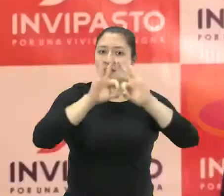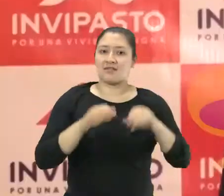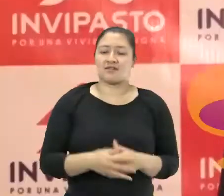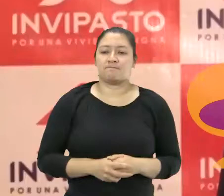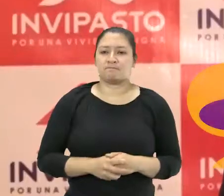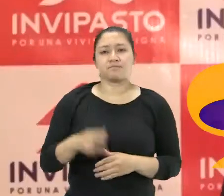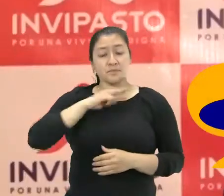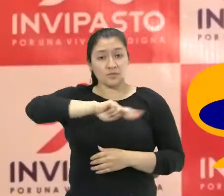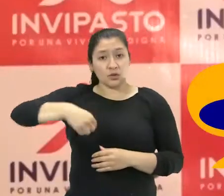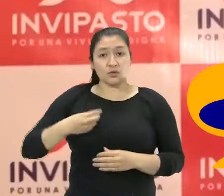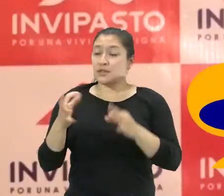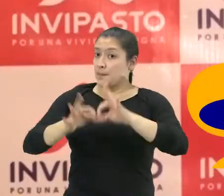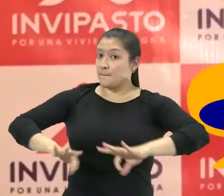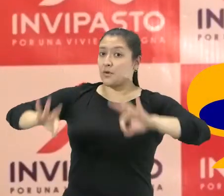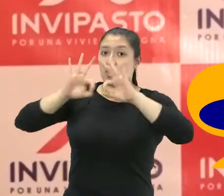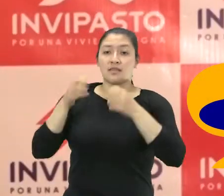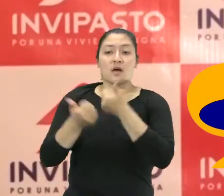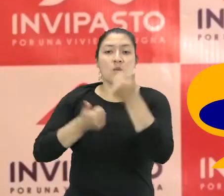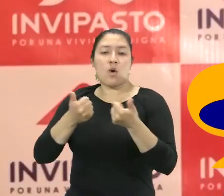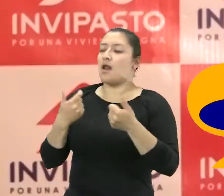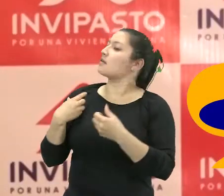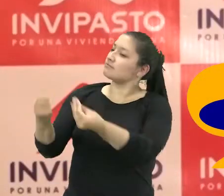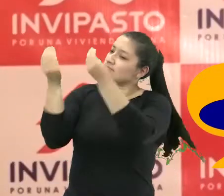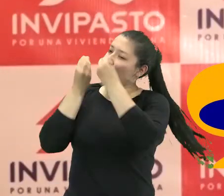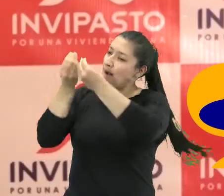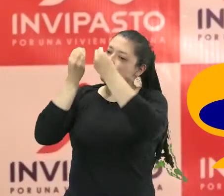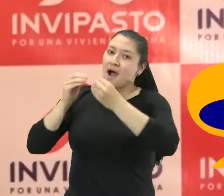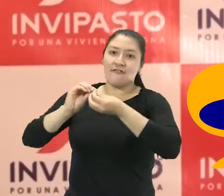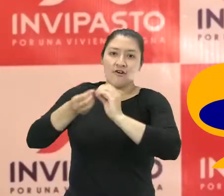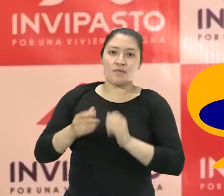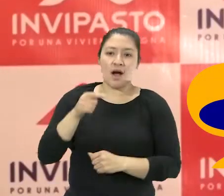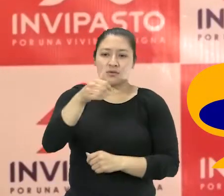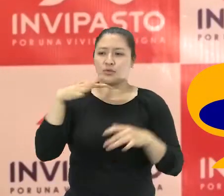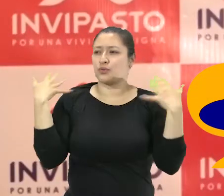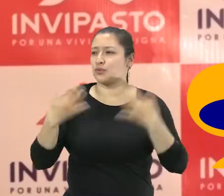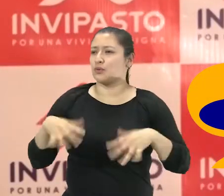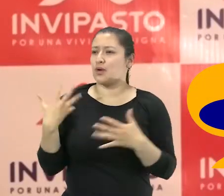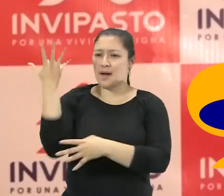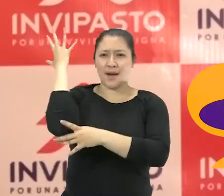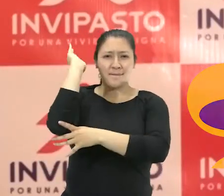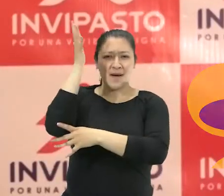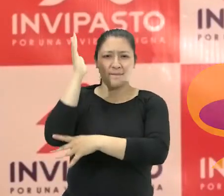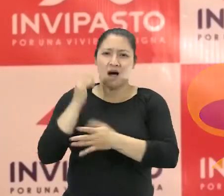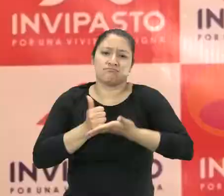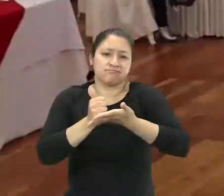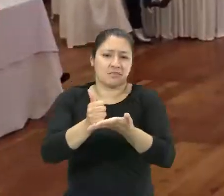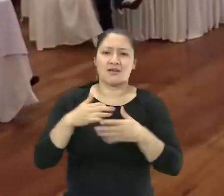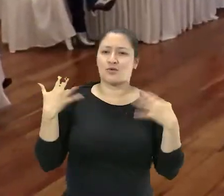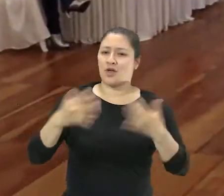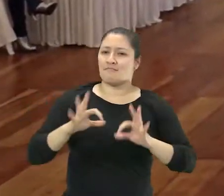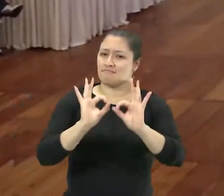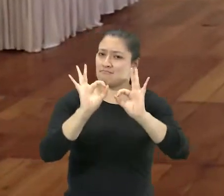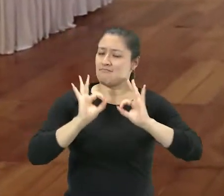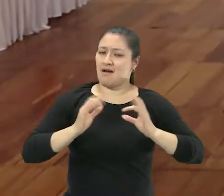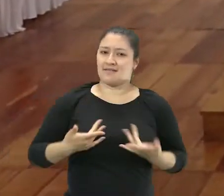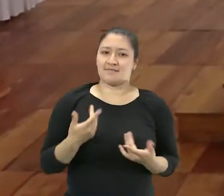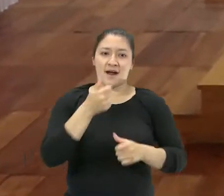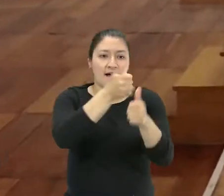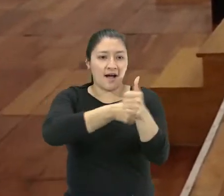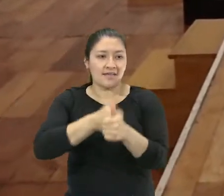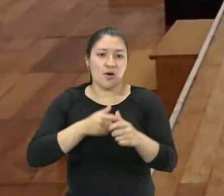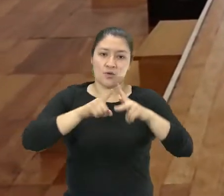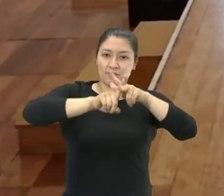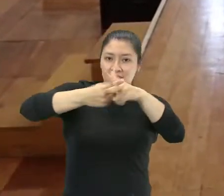adelante a nosotros nos parece lo más importante estas capacitaciones que fue para nosotros una ayuda